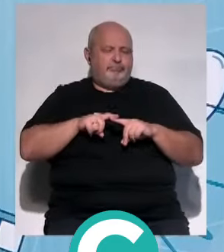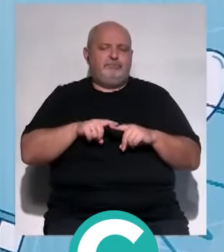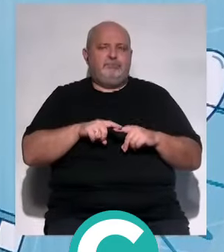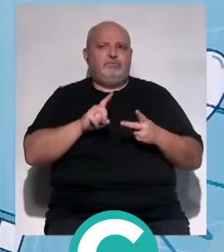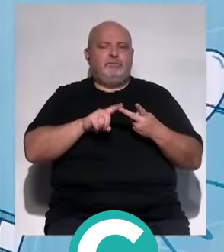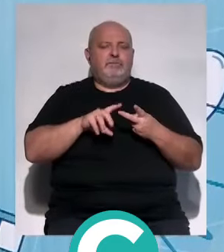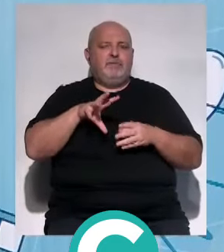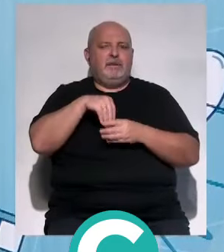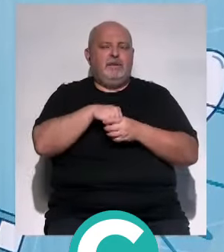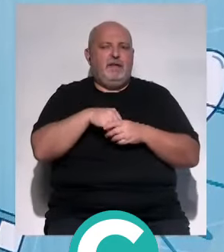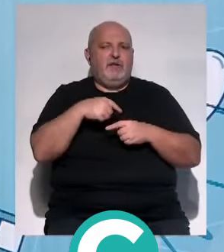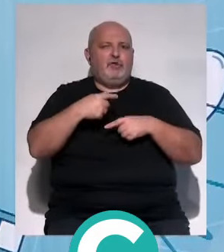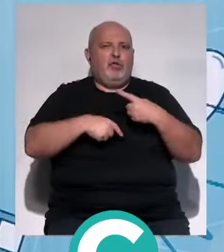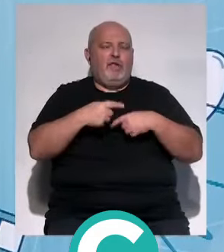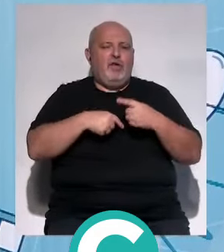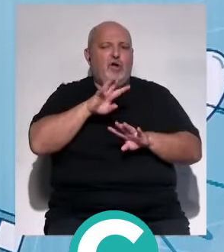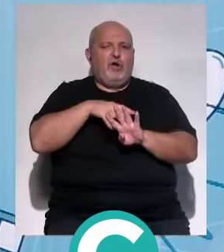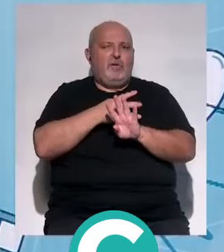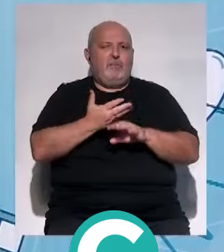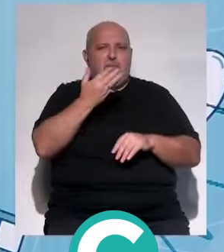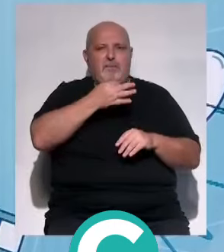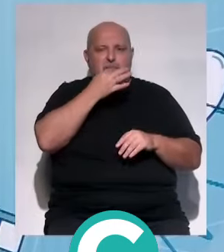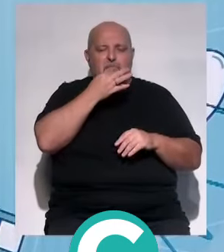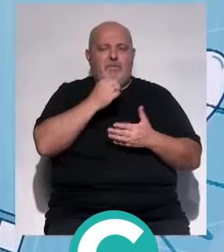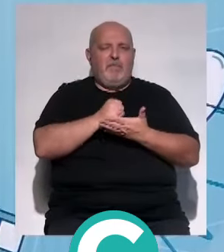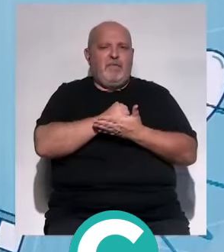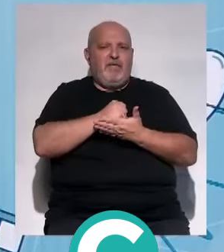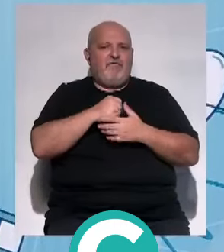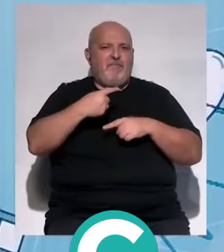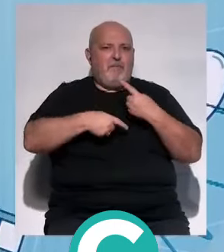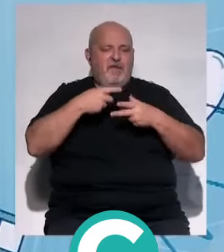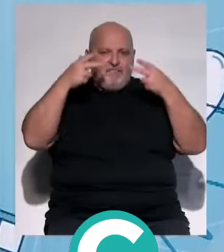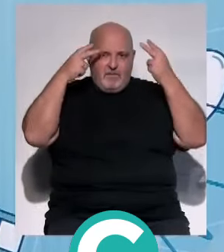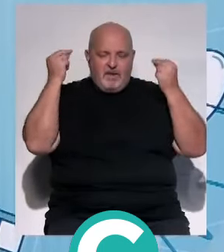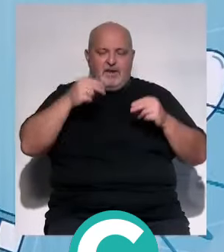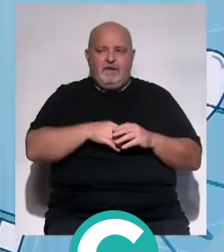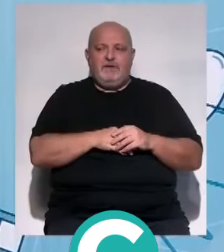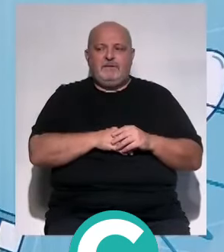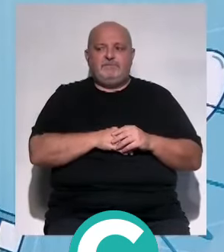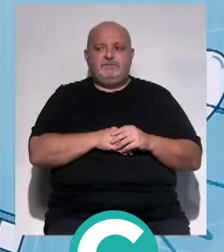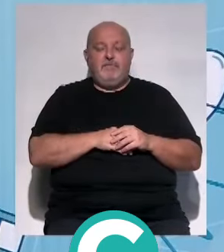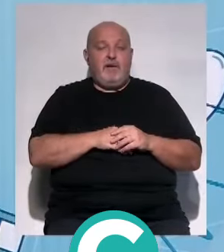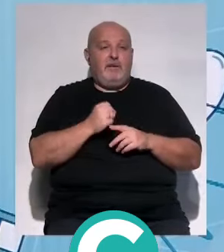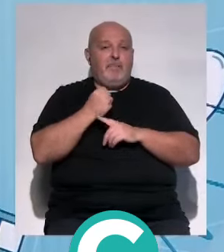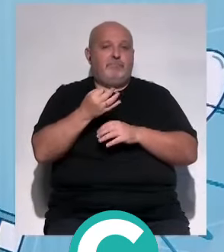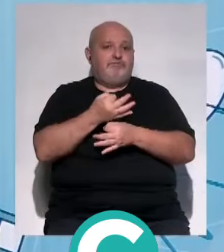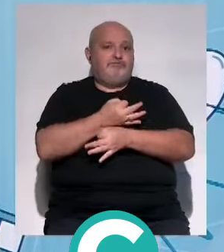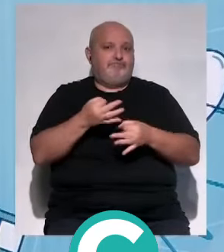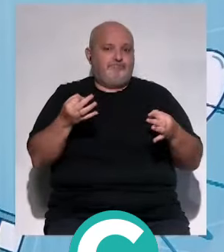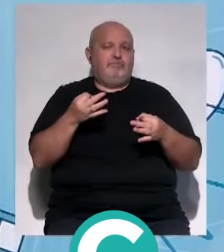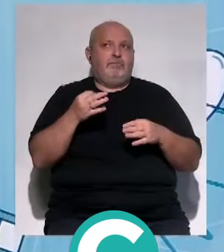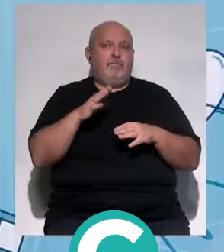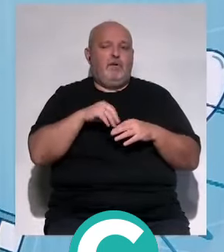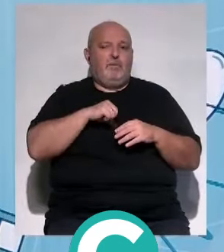incluye todos los días, en horario de mañana y tarde, medicina de familia y enfermería, y es el apoyo perfecto para